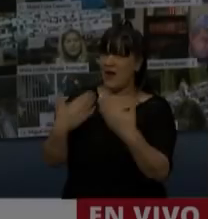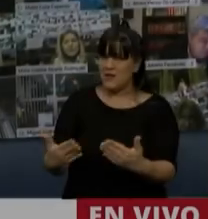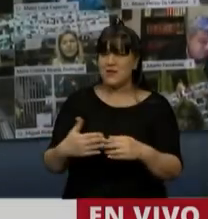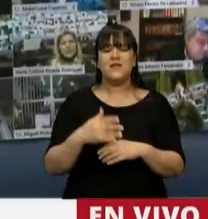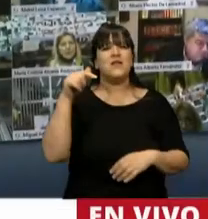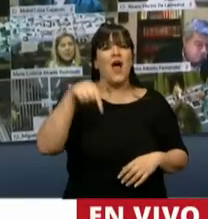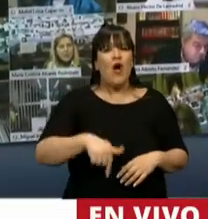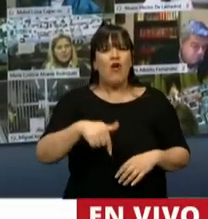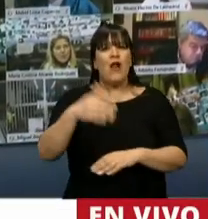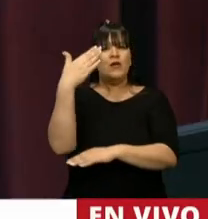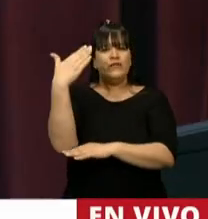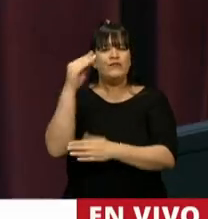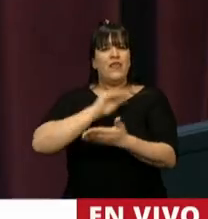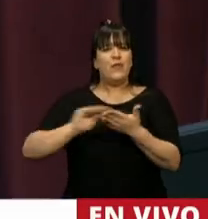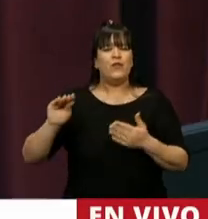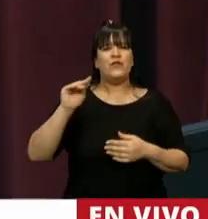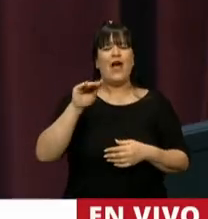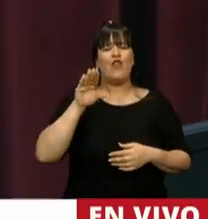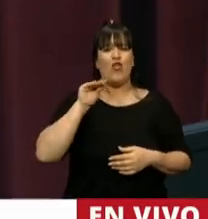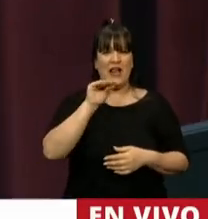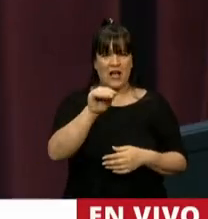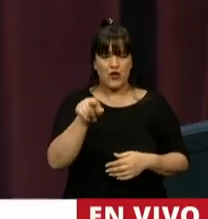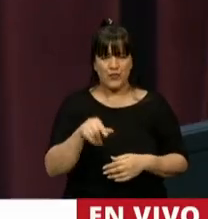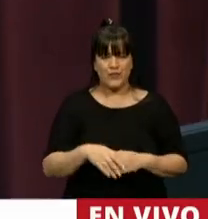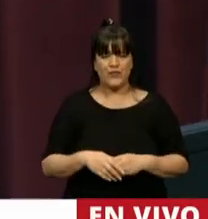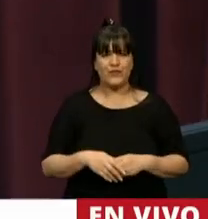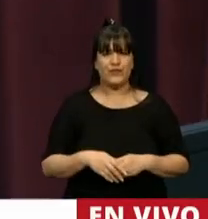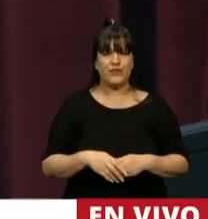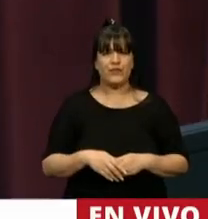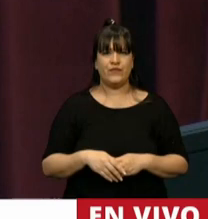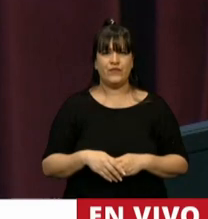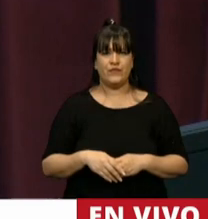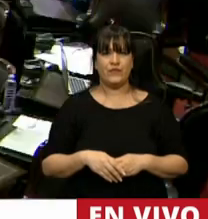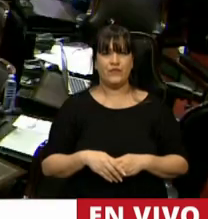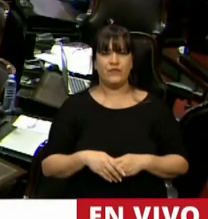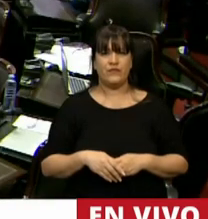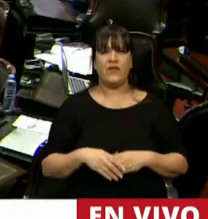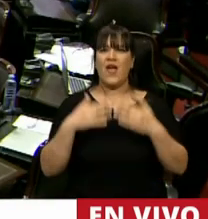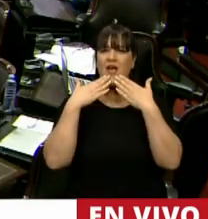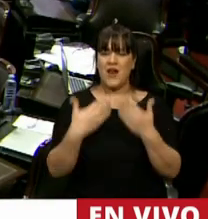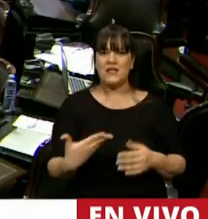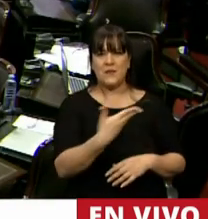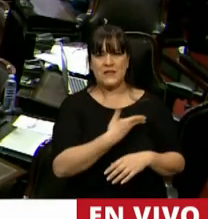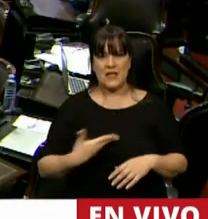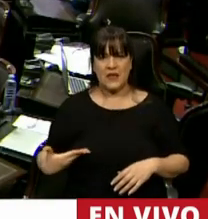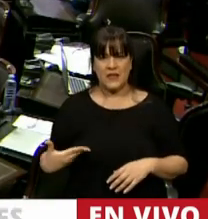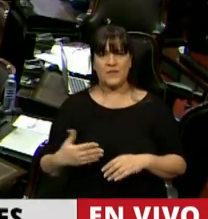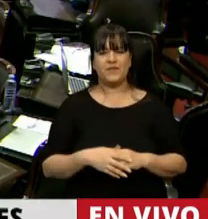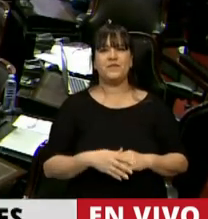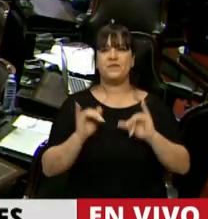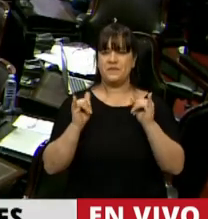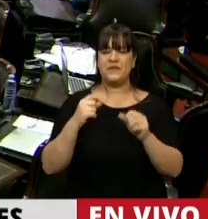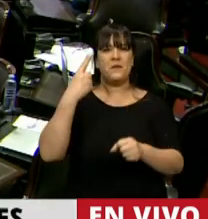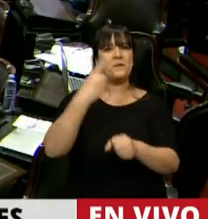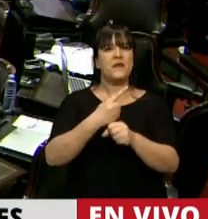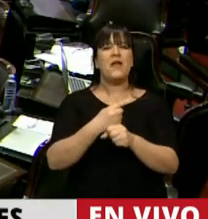En el uso de la palabra el diputado Nicolás del Caño. Gracias, Presidente. Sí, en primer